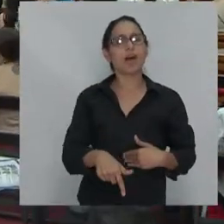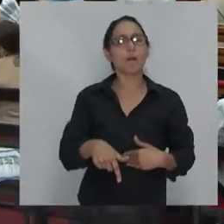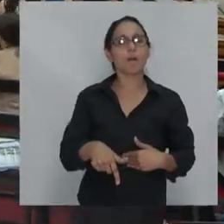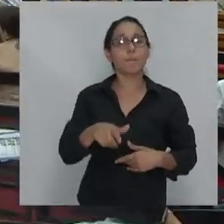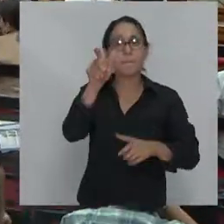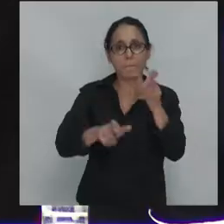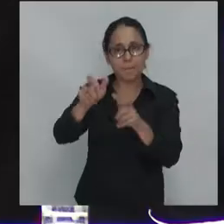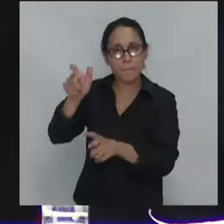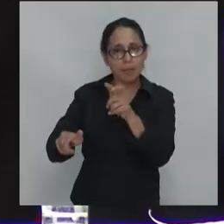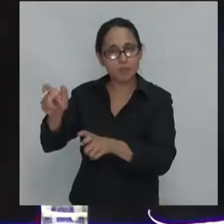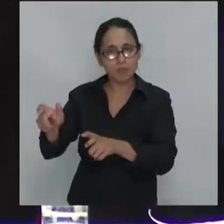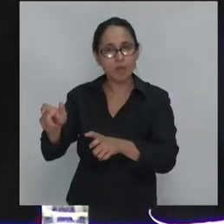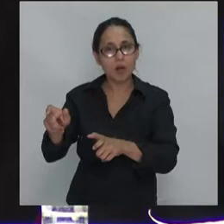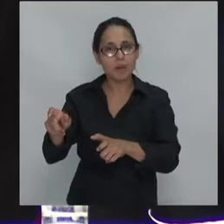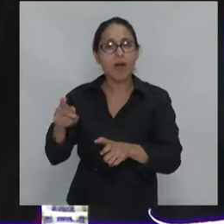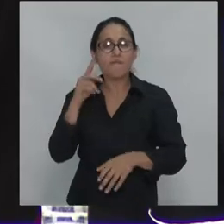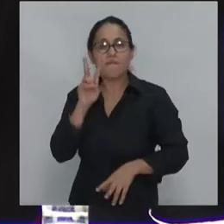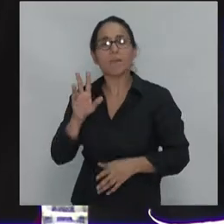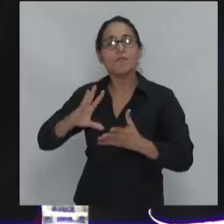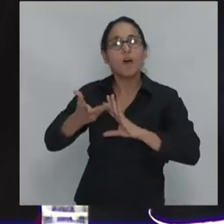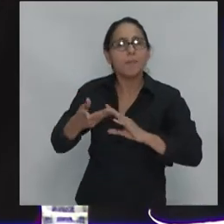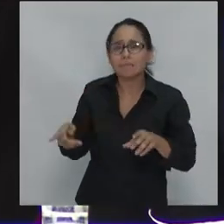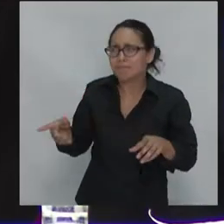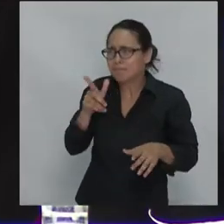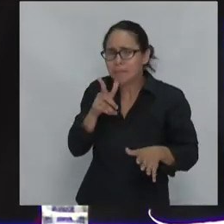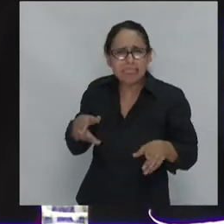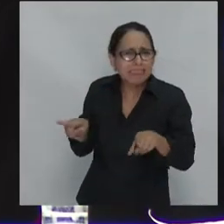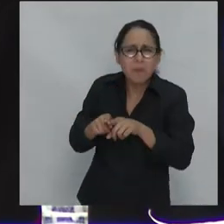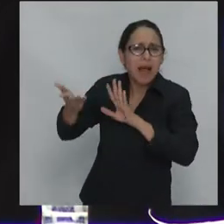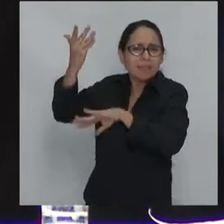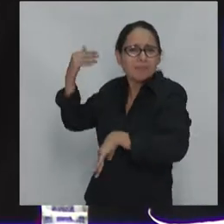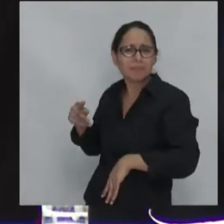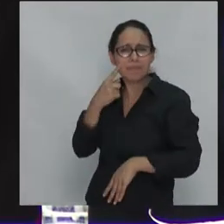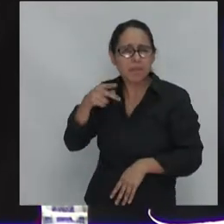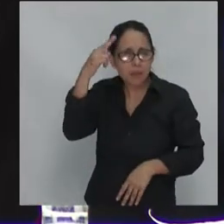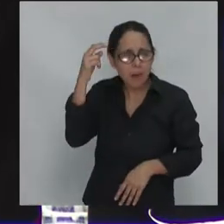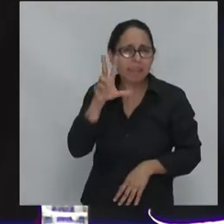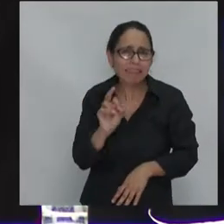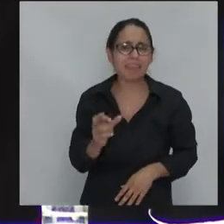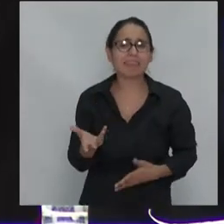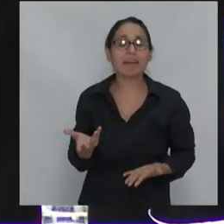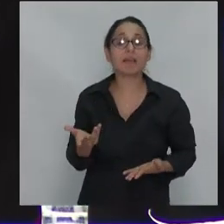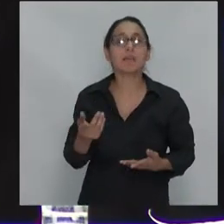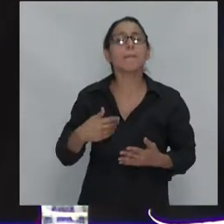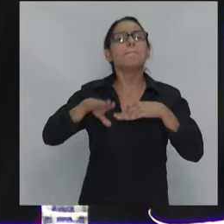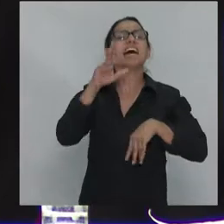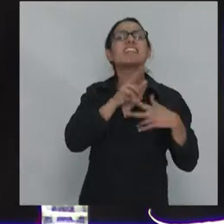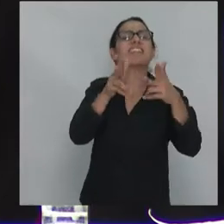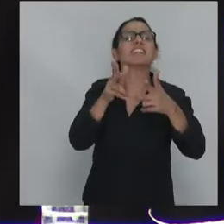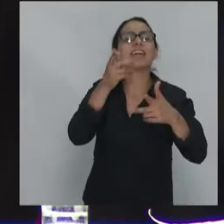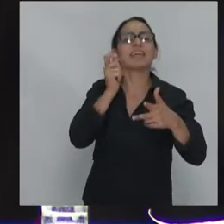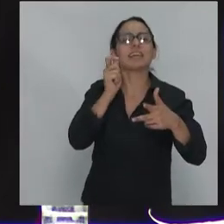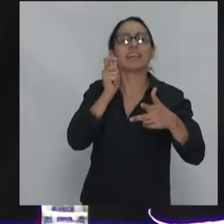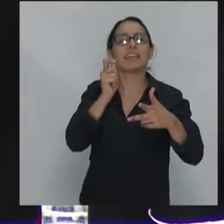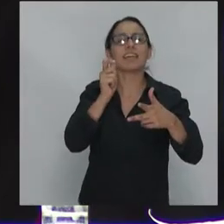viendo una cosa muy similar a los años 30, no, pero en realidad eso lo dicen más que todo la gente que